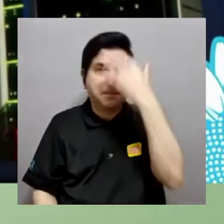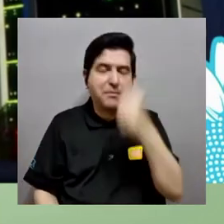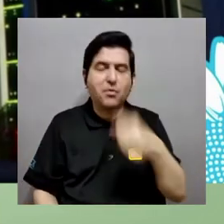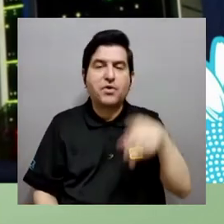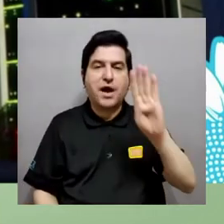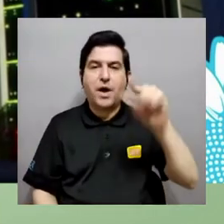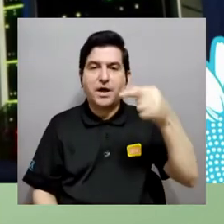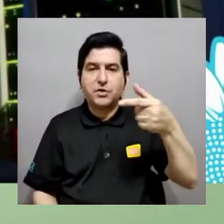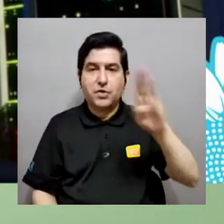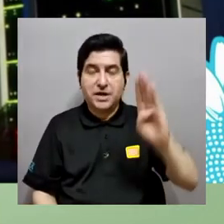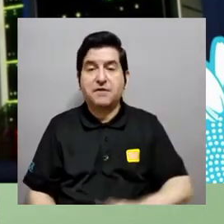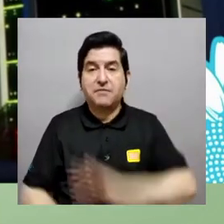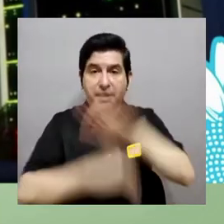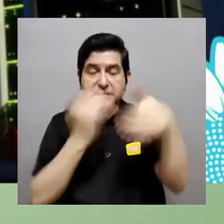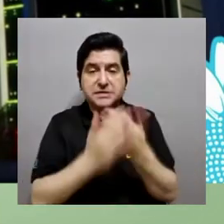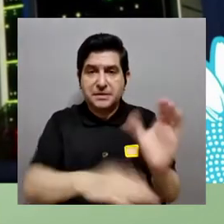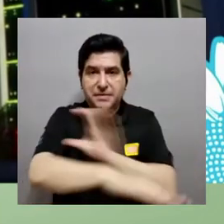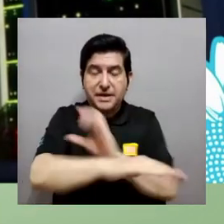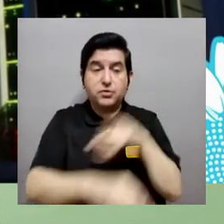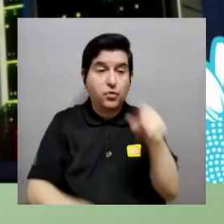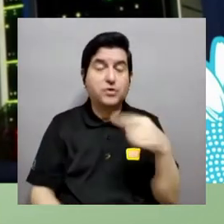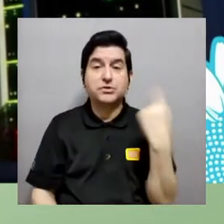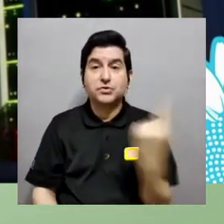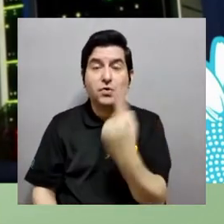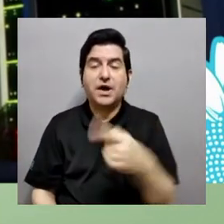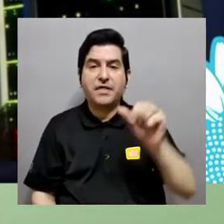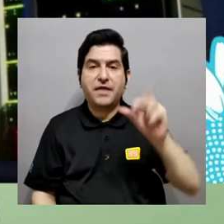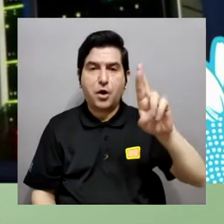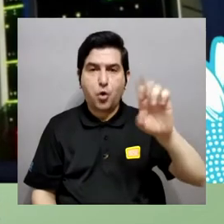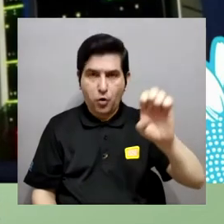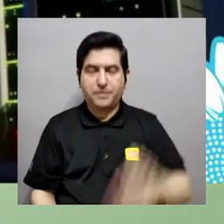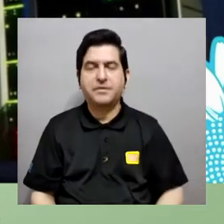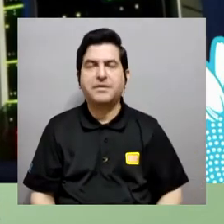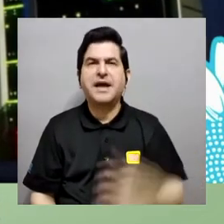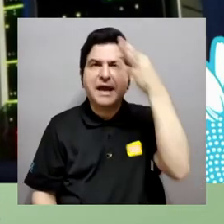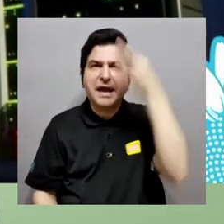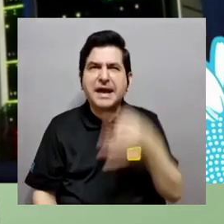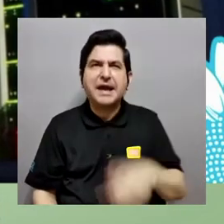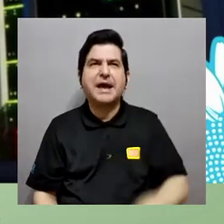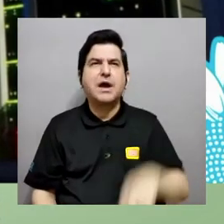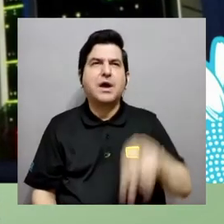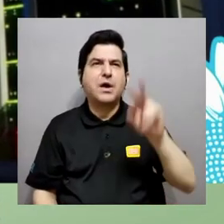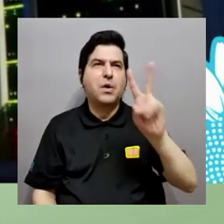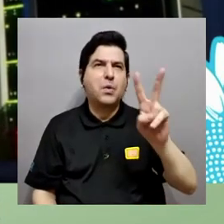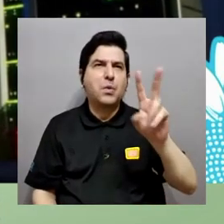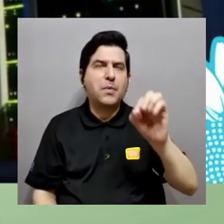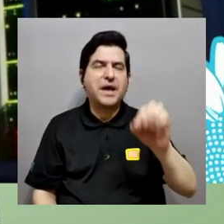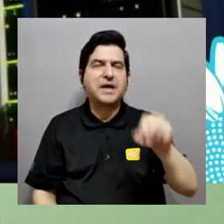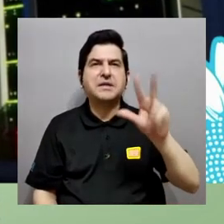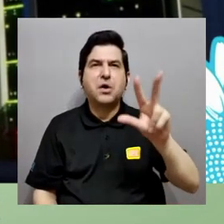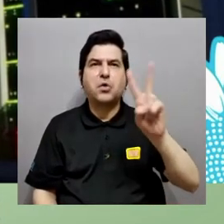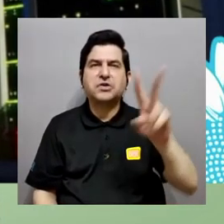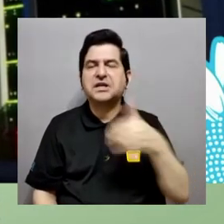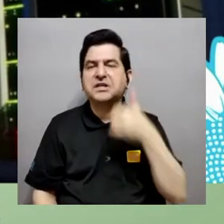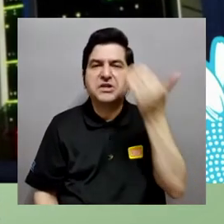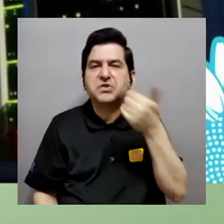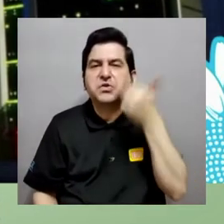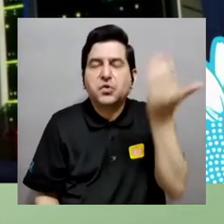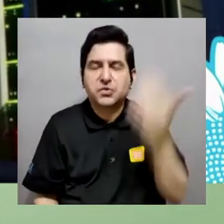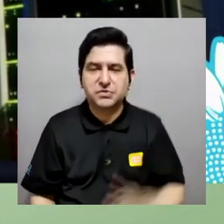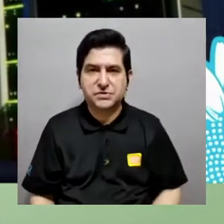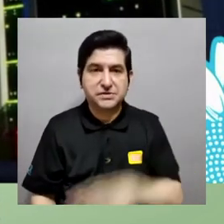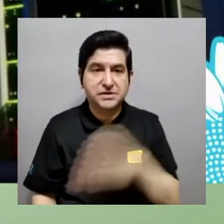bueno la portátil con la que estoy trabajando ahora tiene memoria 4 gigabytes para toda la computadora esto sería por cada core creo que en un promedio deberíamos de tener